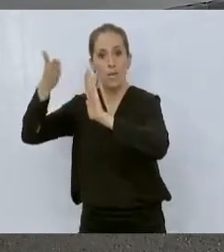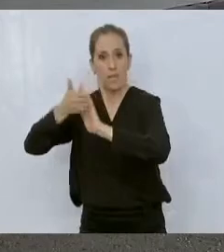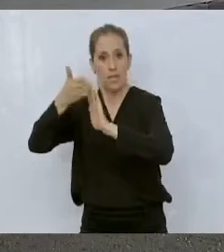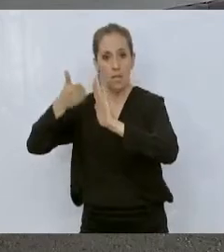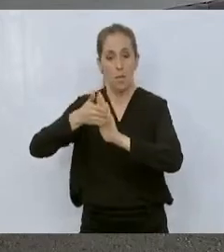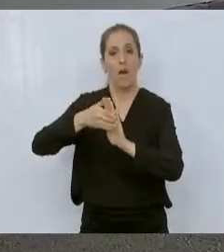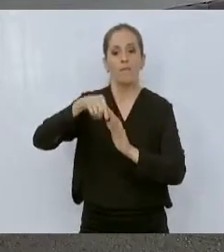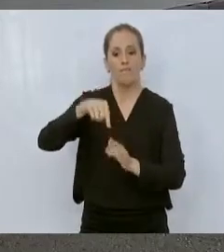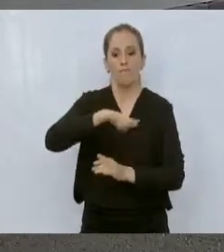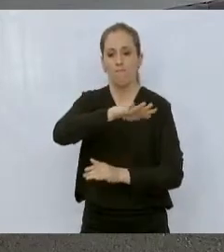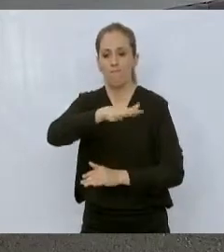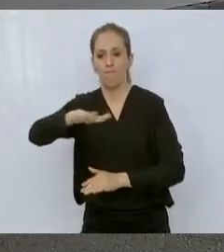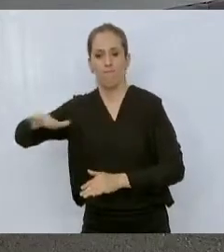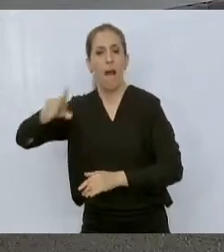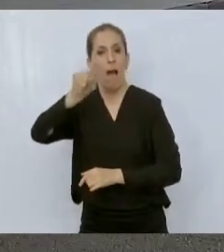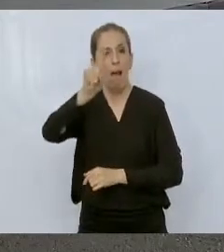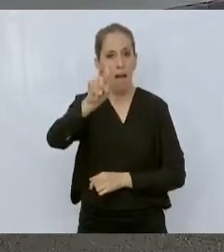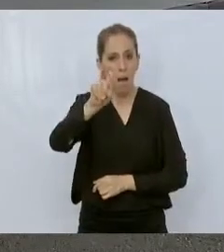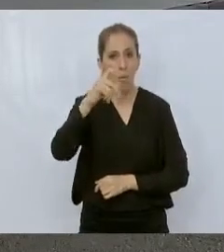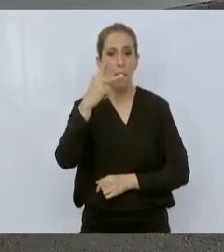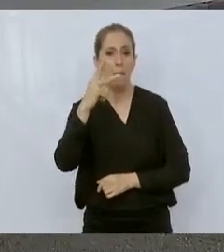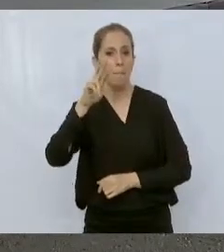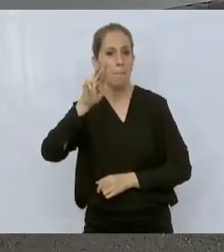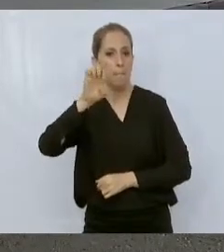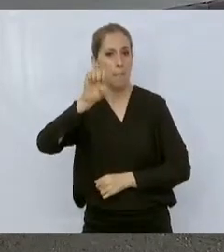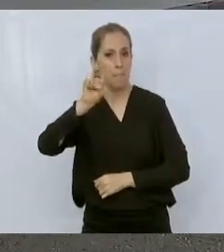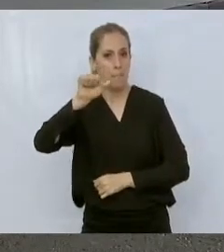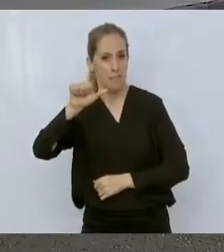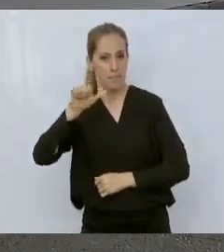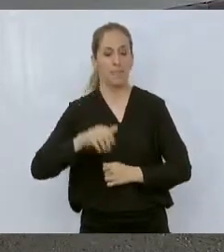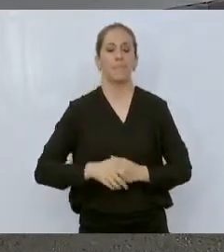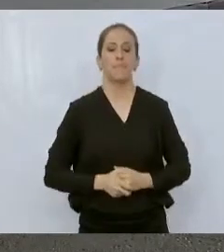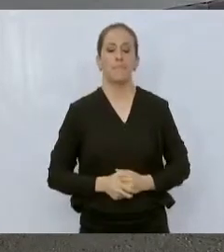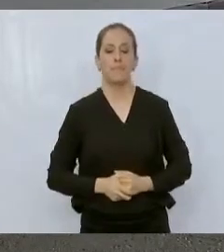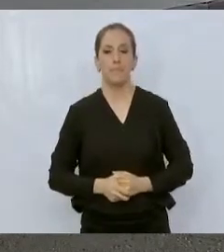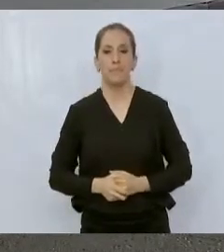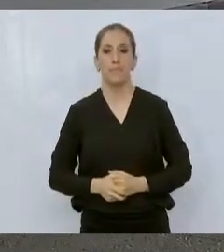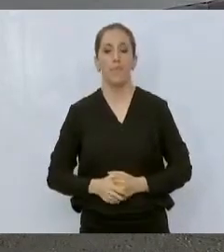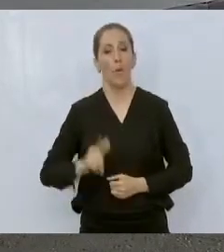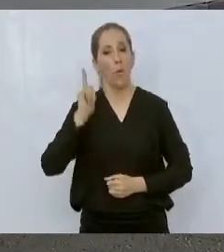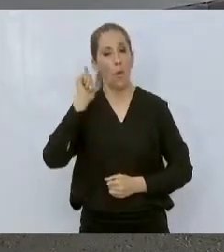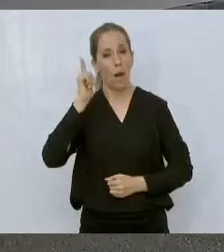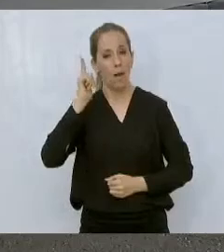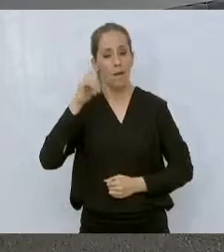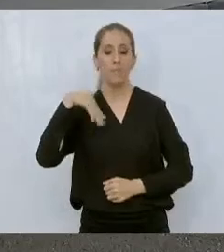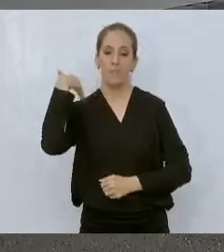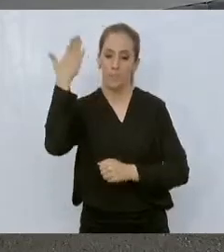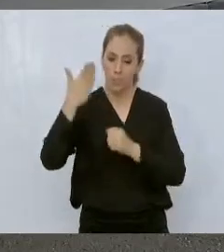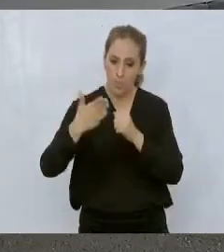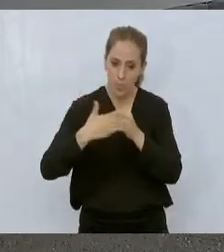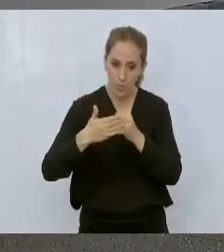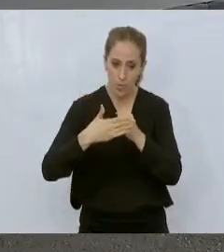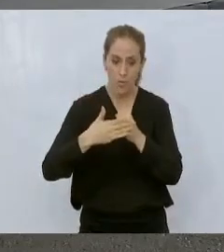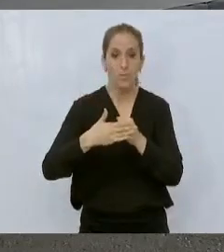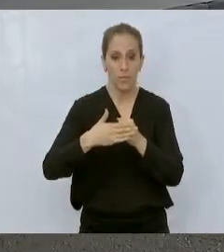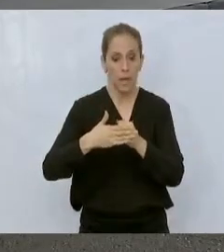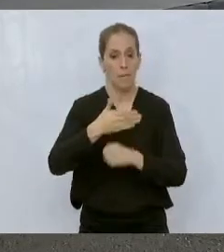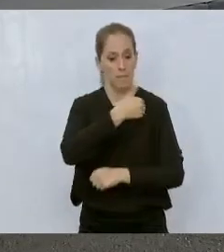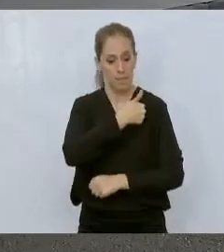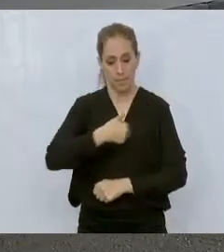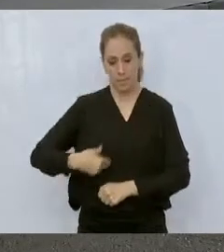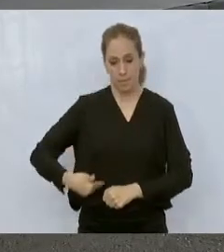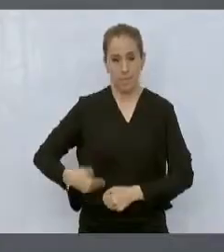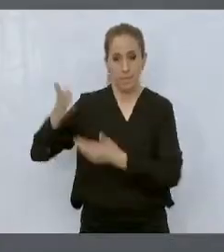entre Montemorelos y Terán, la próxima vez que usted tenga oportunidad de venir por acá, me gustaría, nos acompañe a hacer una supervisión